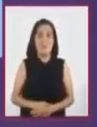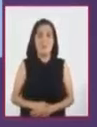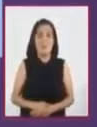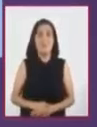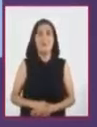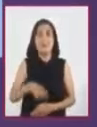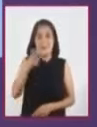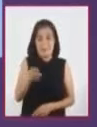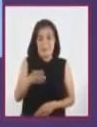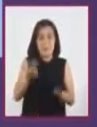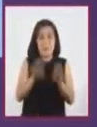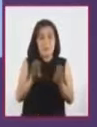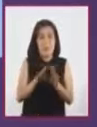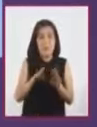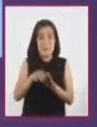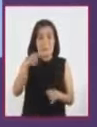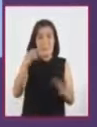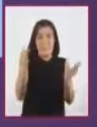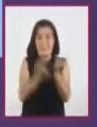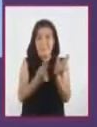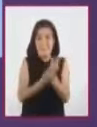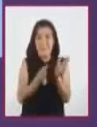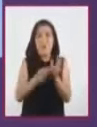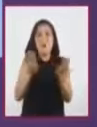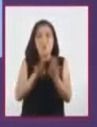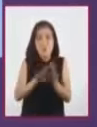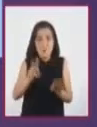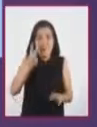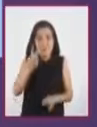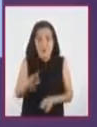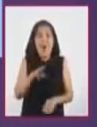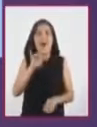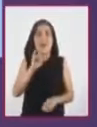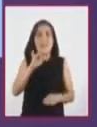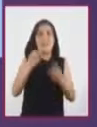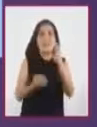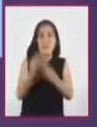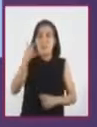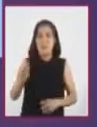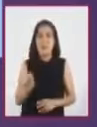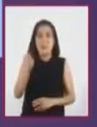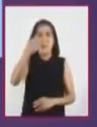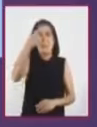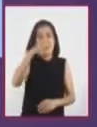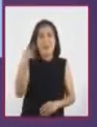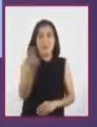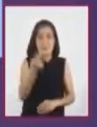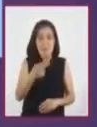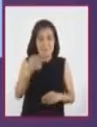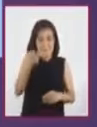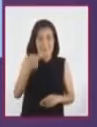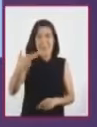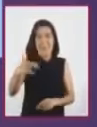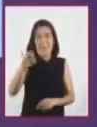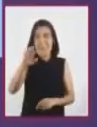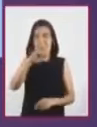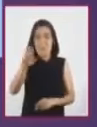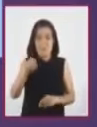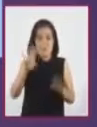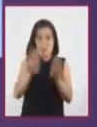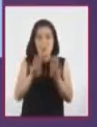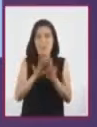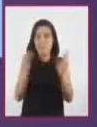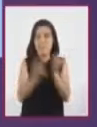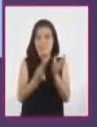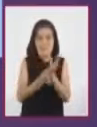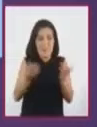Esta edad de los metales abre el desarrollo de la tecnología necesaria para el trabajo con el hierro, material que